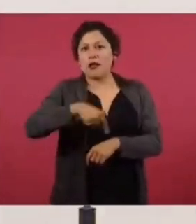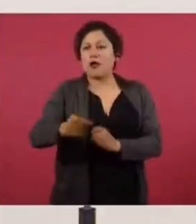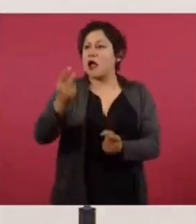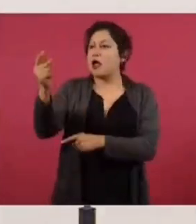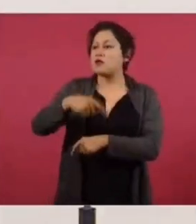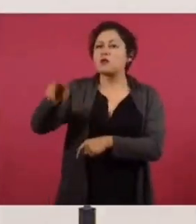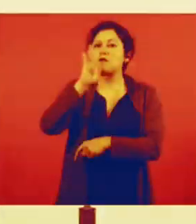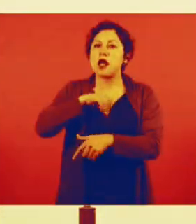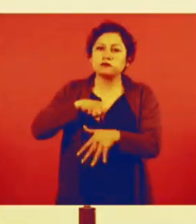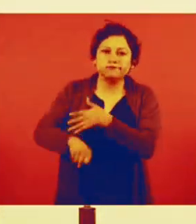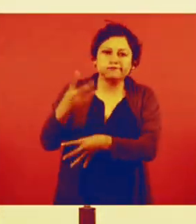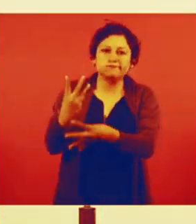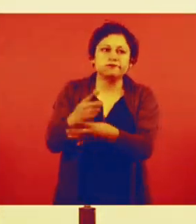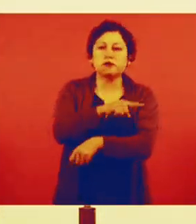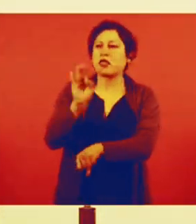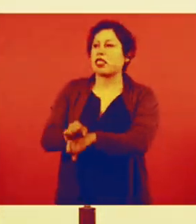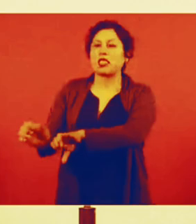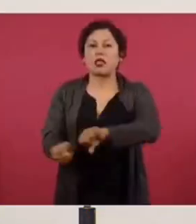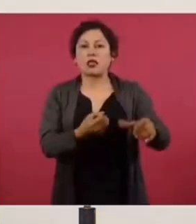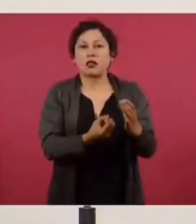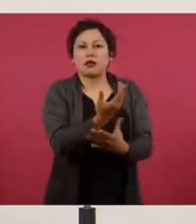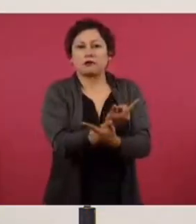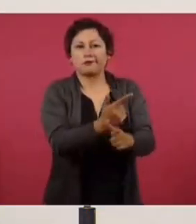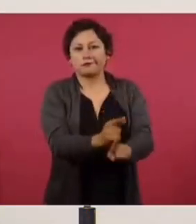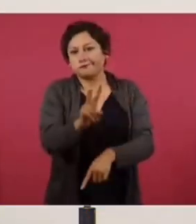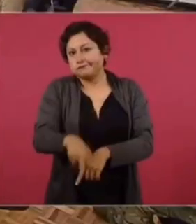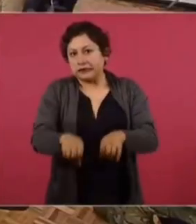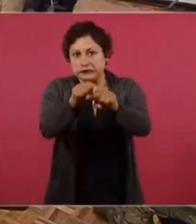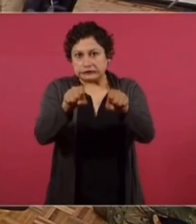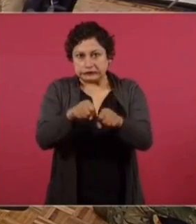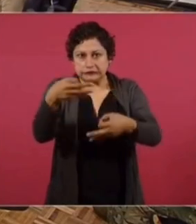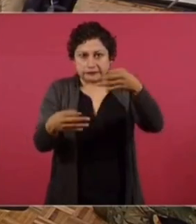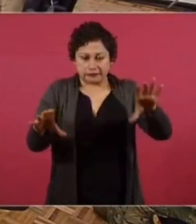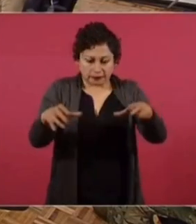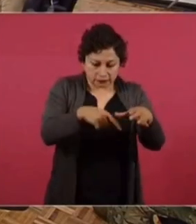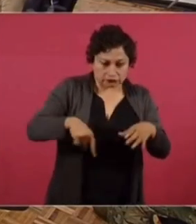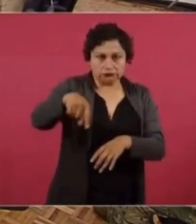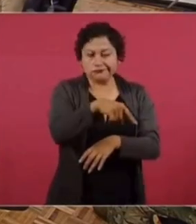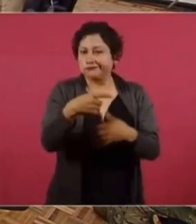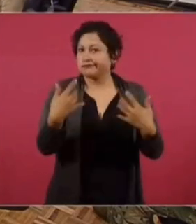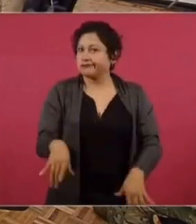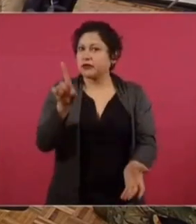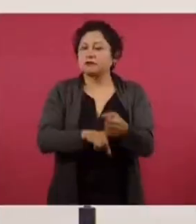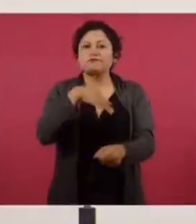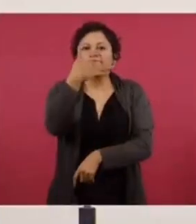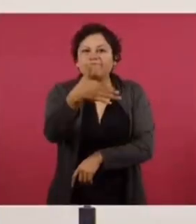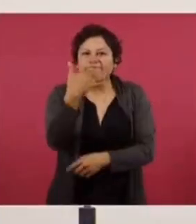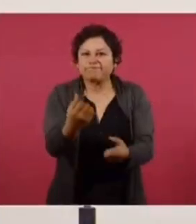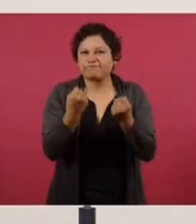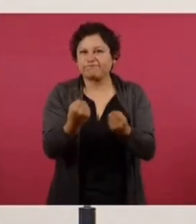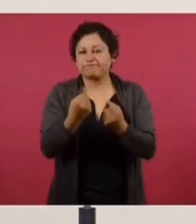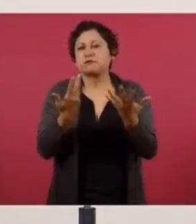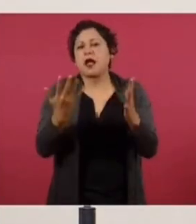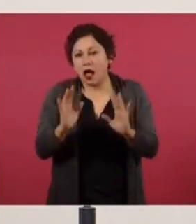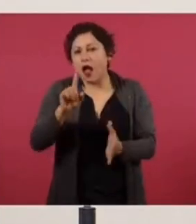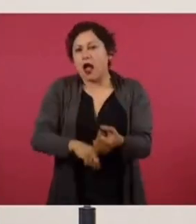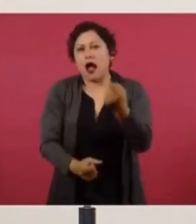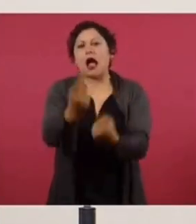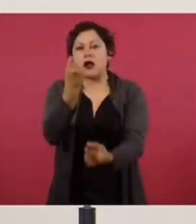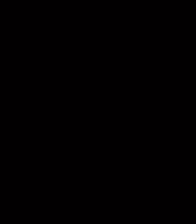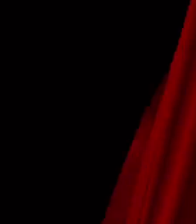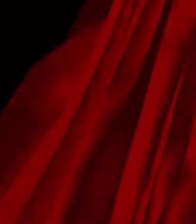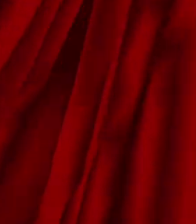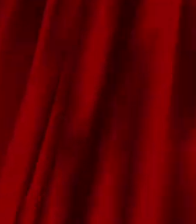está completamente echado a perder el Poder Judicial. Impera, predomina la corrupción, con rosas excepciones, y hace falta